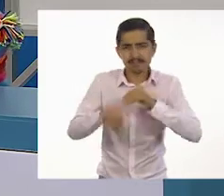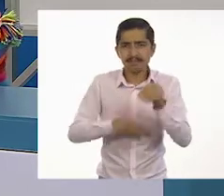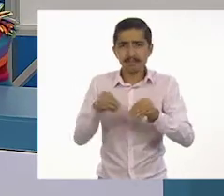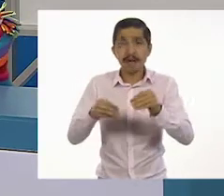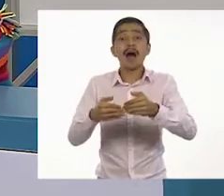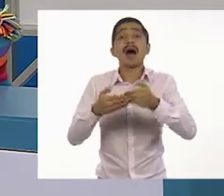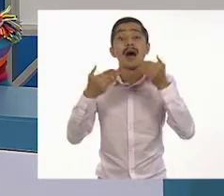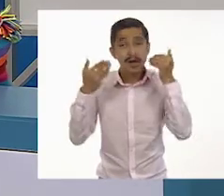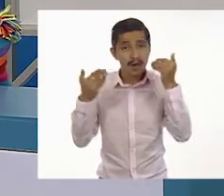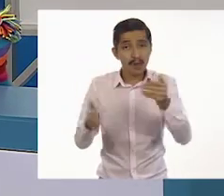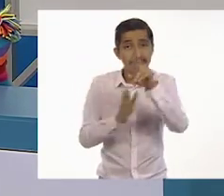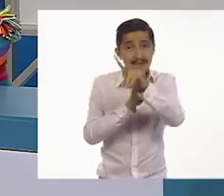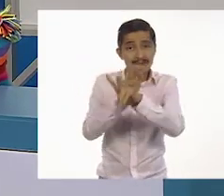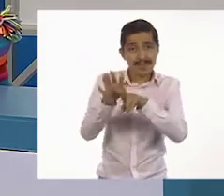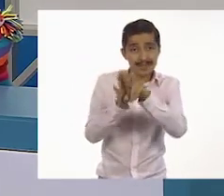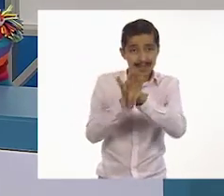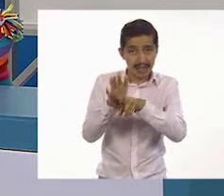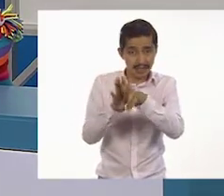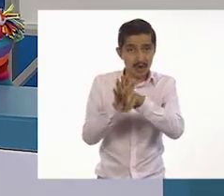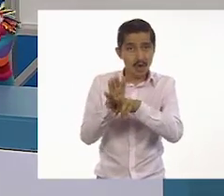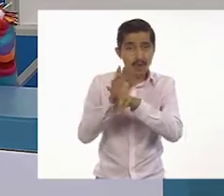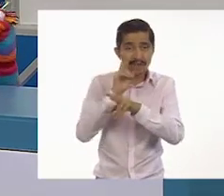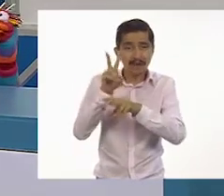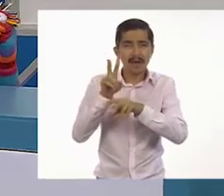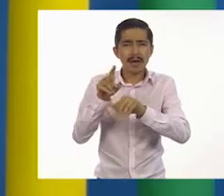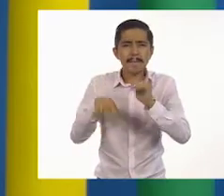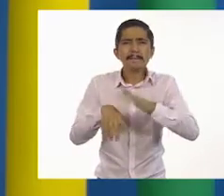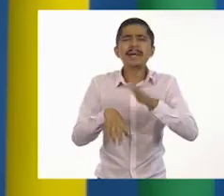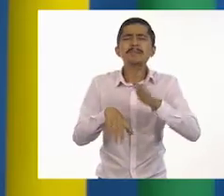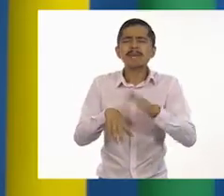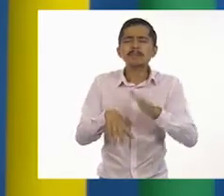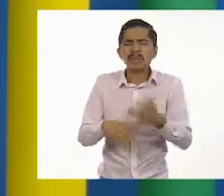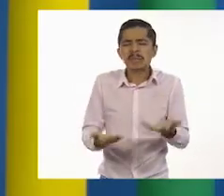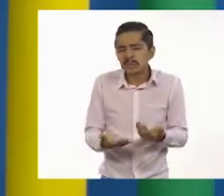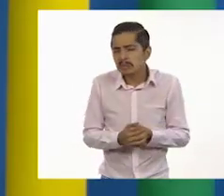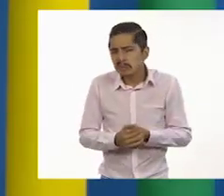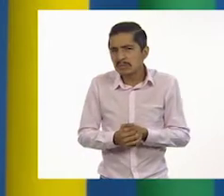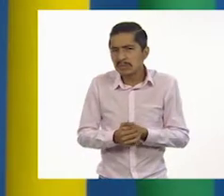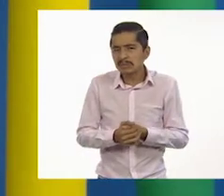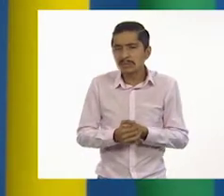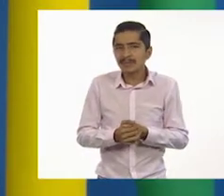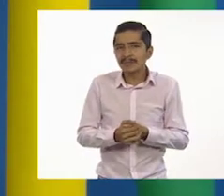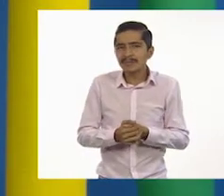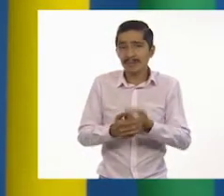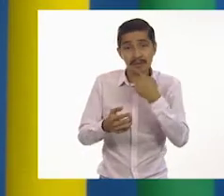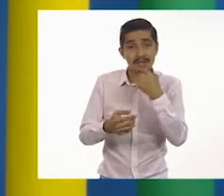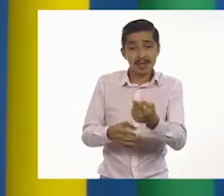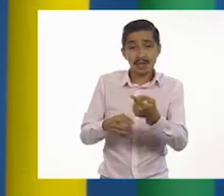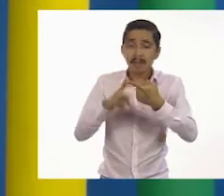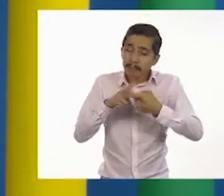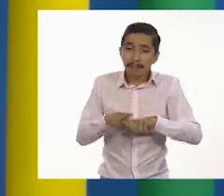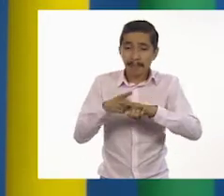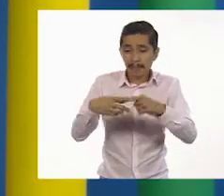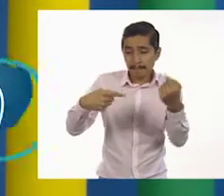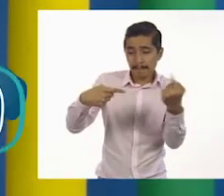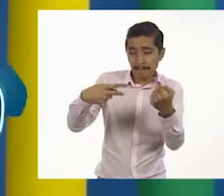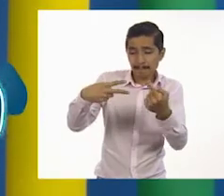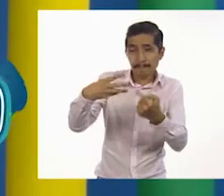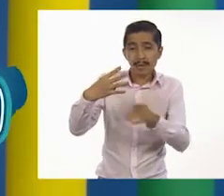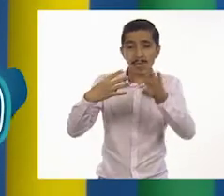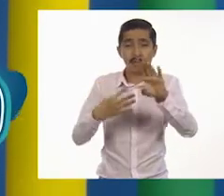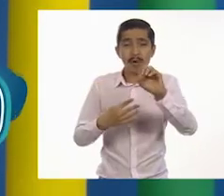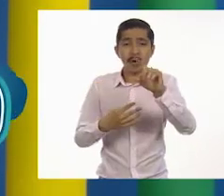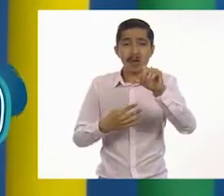regresemos al video. ¿Qué más rescatarían? Ah, nos dice los pasos para comenzar a hacer nuestro boletín.